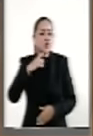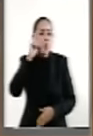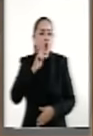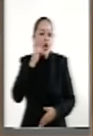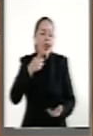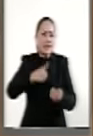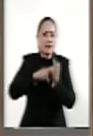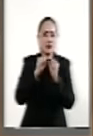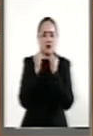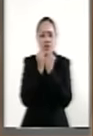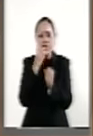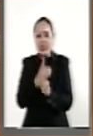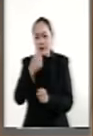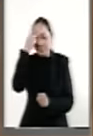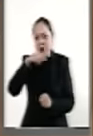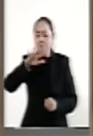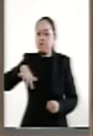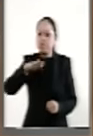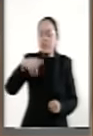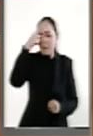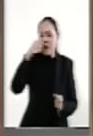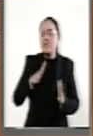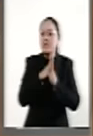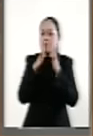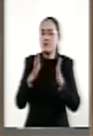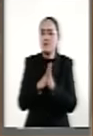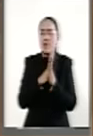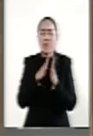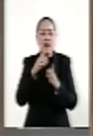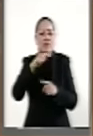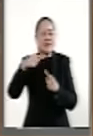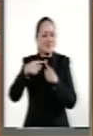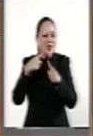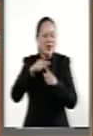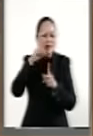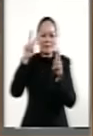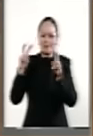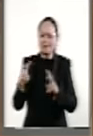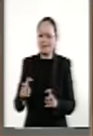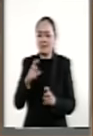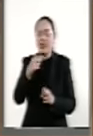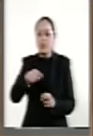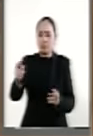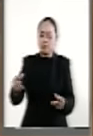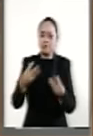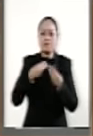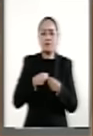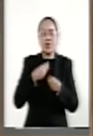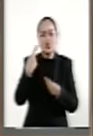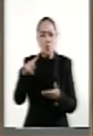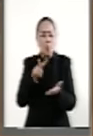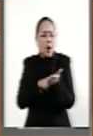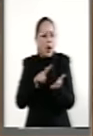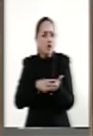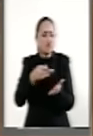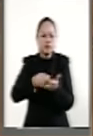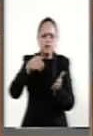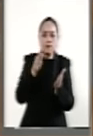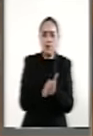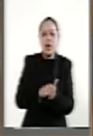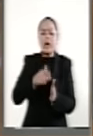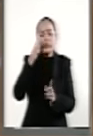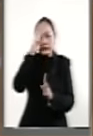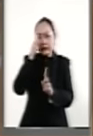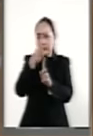sociedad civil decididas a participar en todo lo que tocan. Hay que llenarnos de su patriotismo, de su valor, de los caminos de